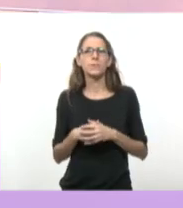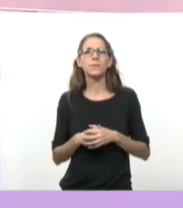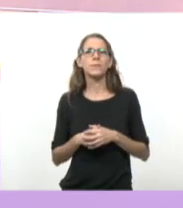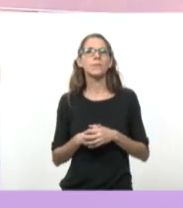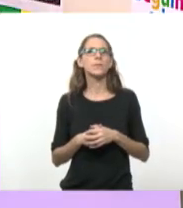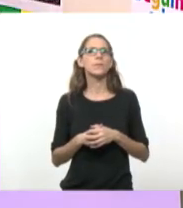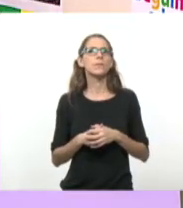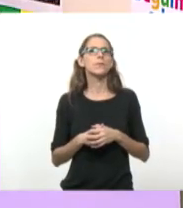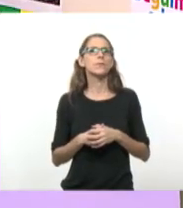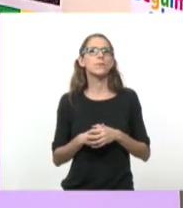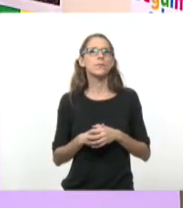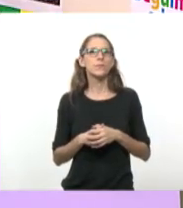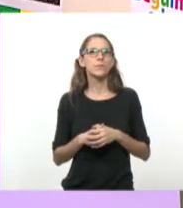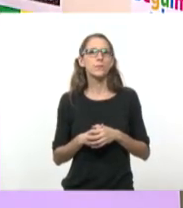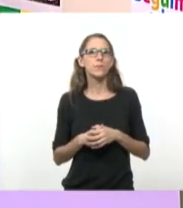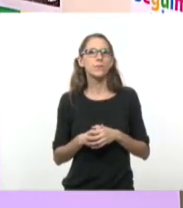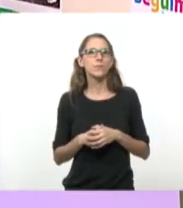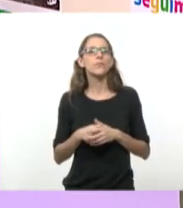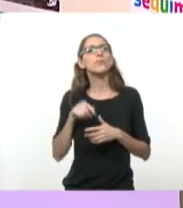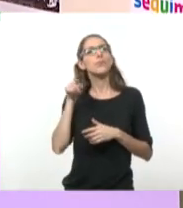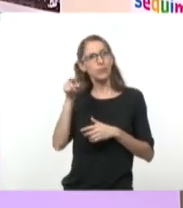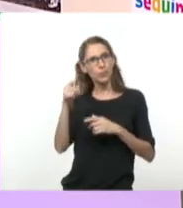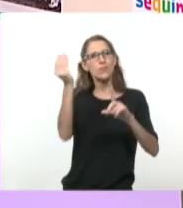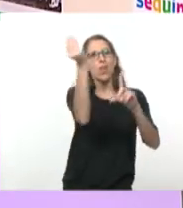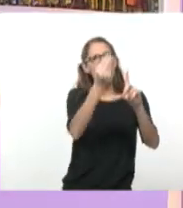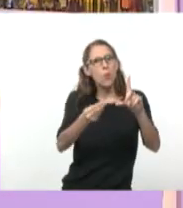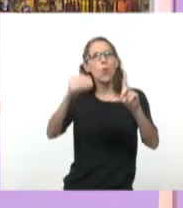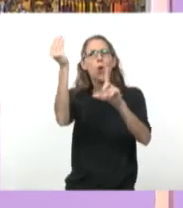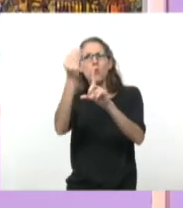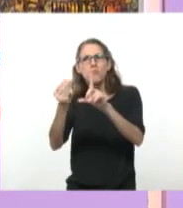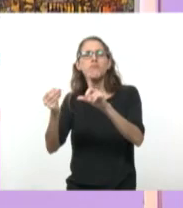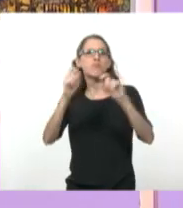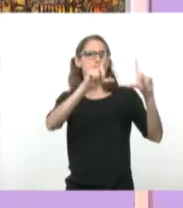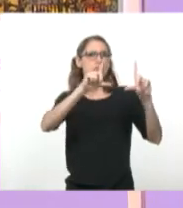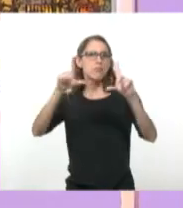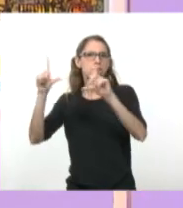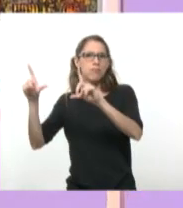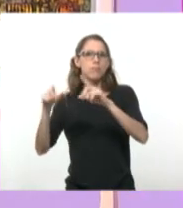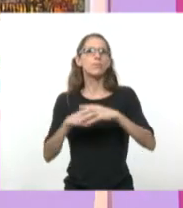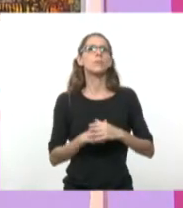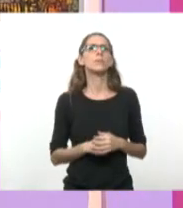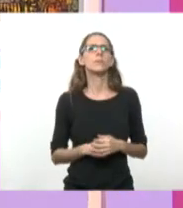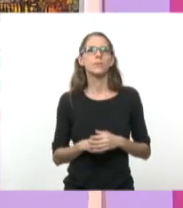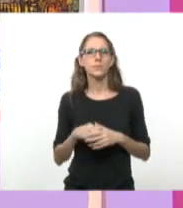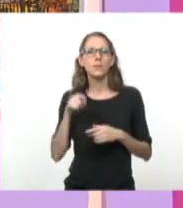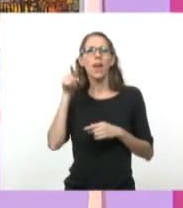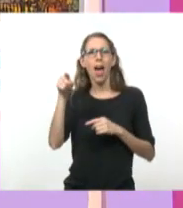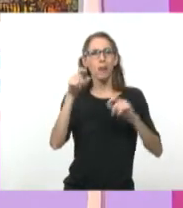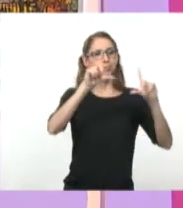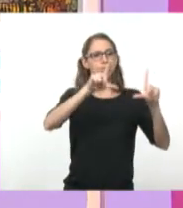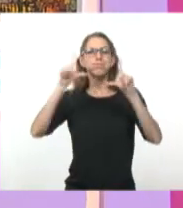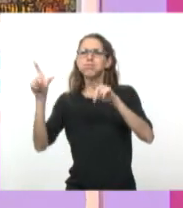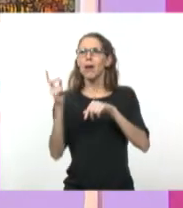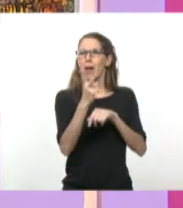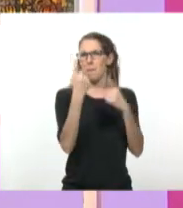Y traje estos dibujos bien diferentes. Este que está acá